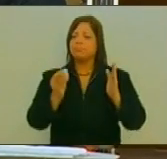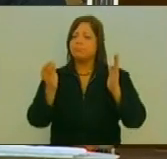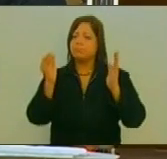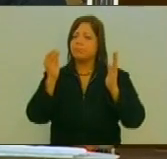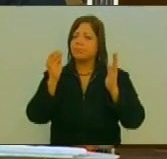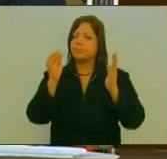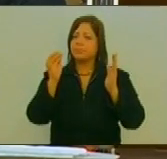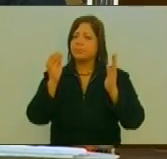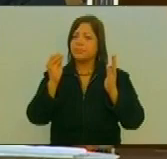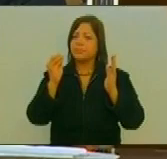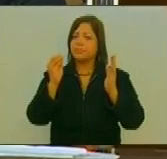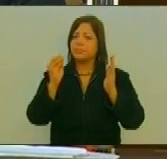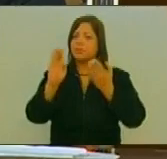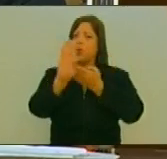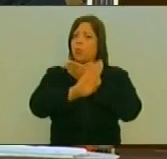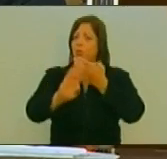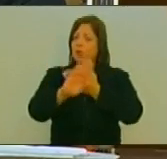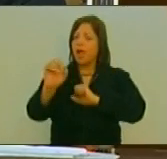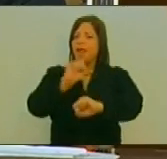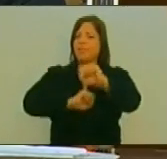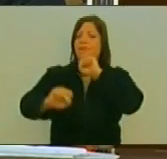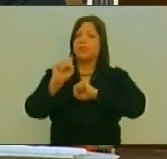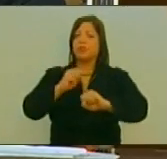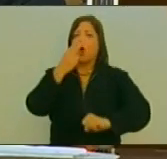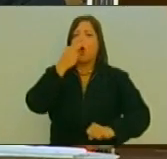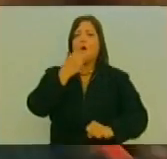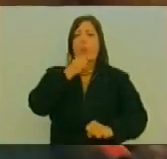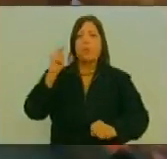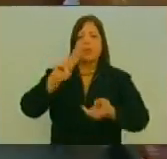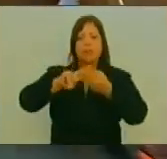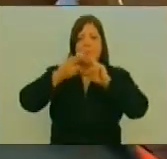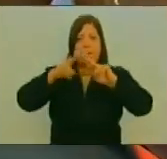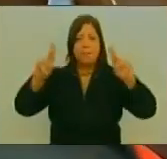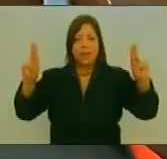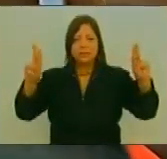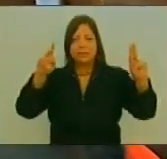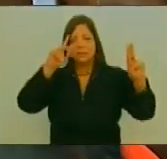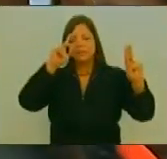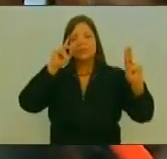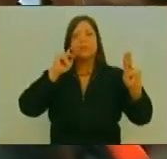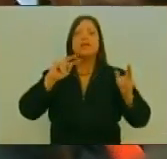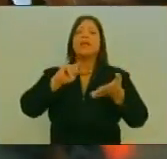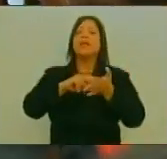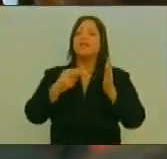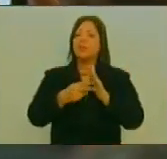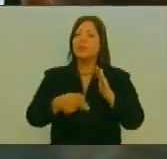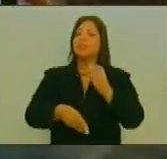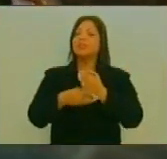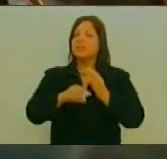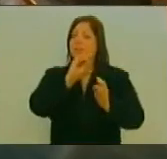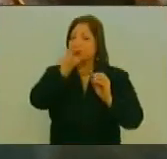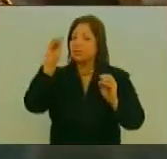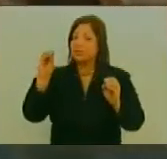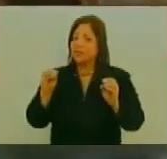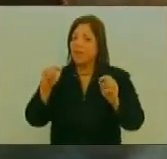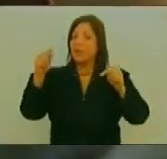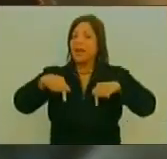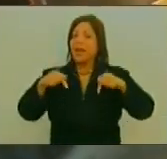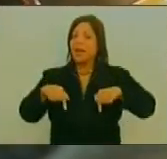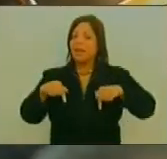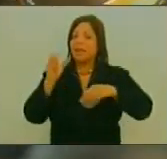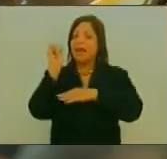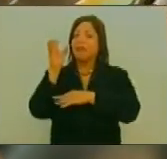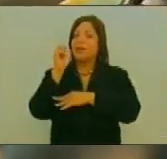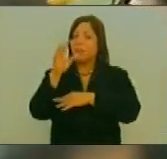Es un protector Y defensor Comprometido De la paz Y en este sentido Convocó A esta magna